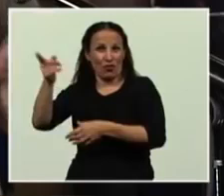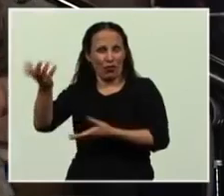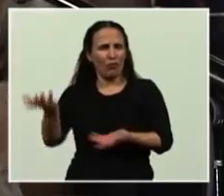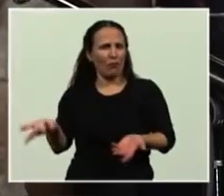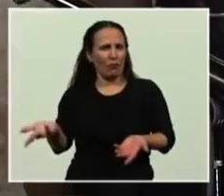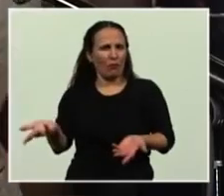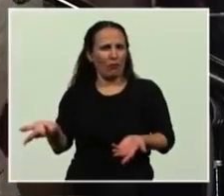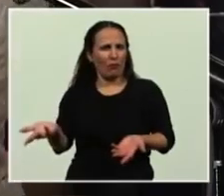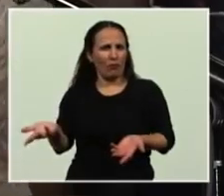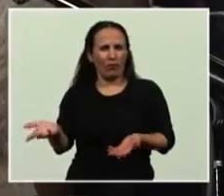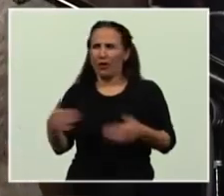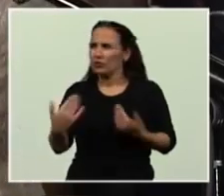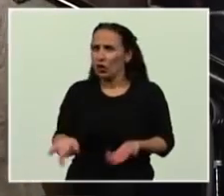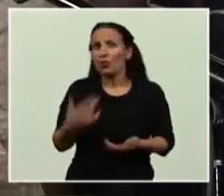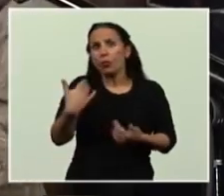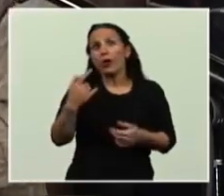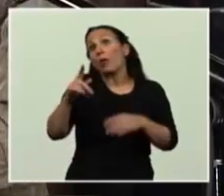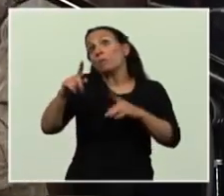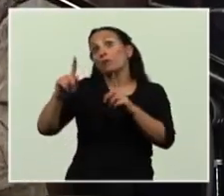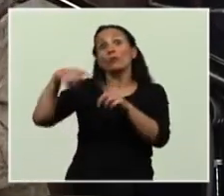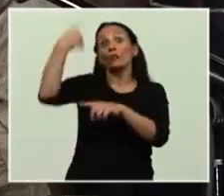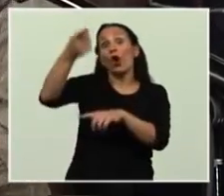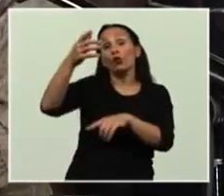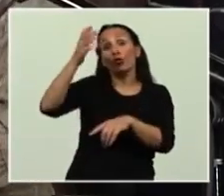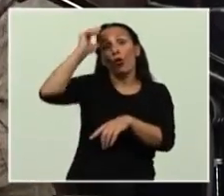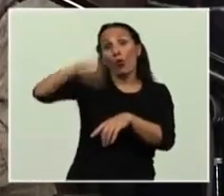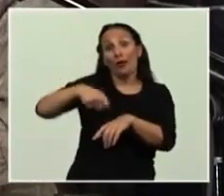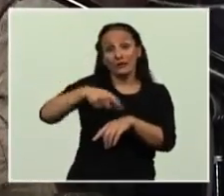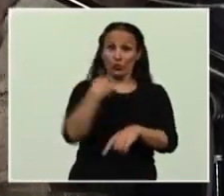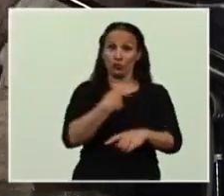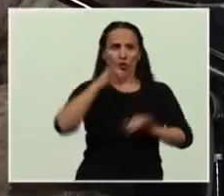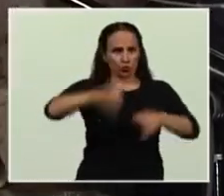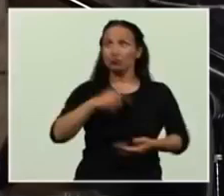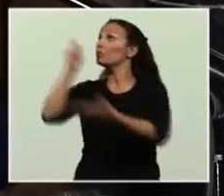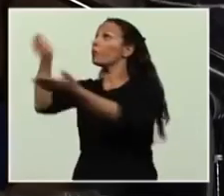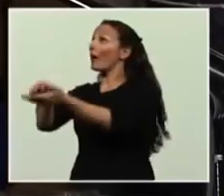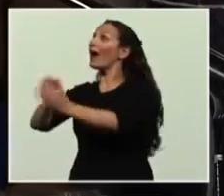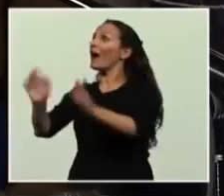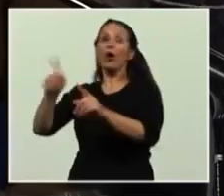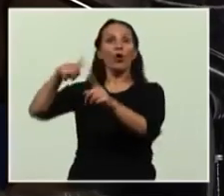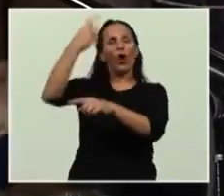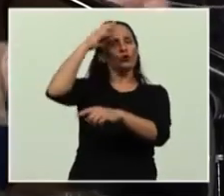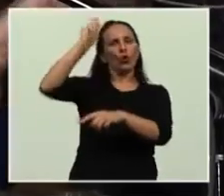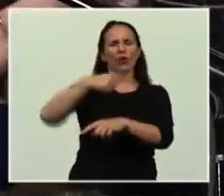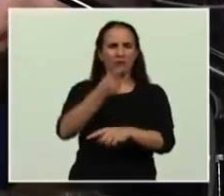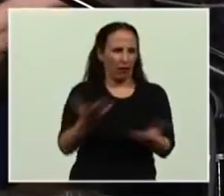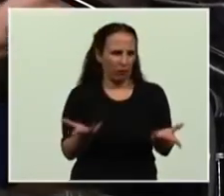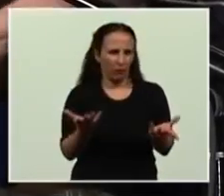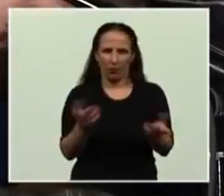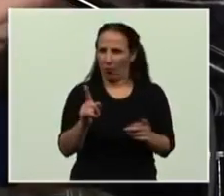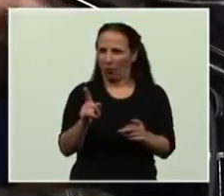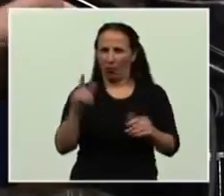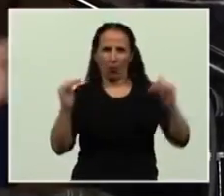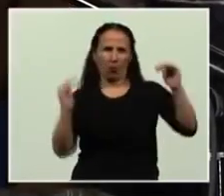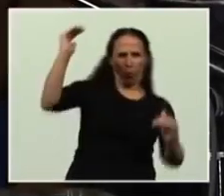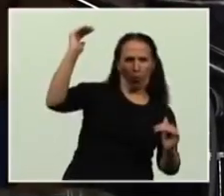por qué no podría existir entonces otro juez que si hacemos esto diga, pero por qué trato